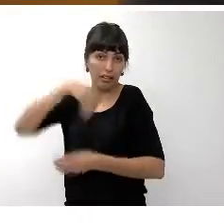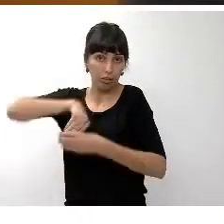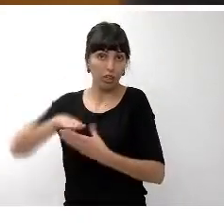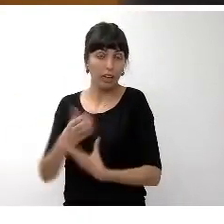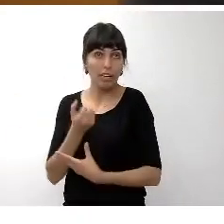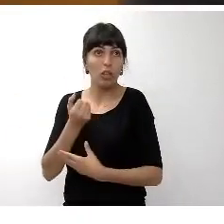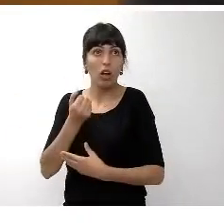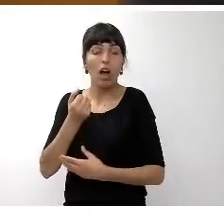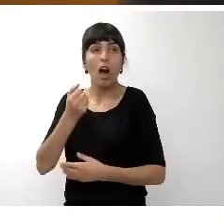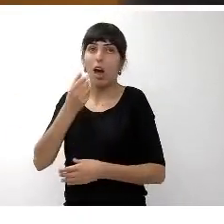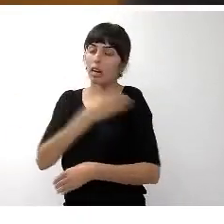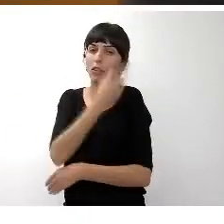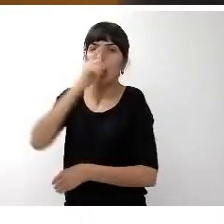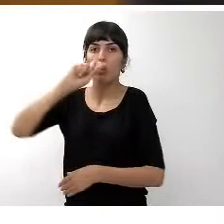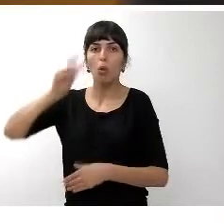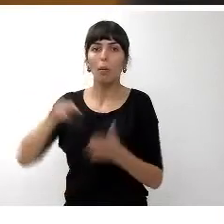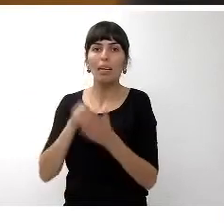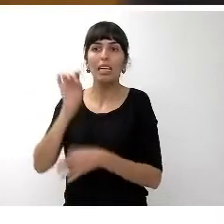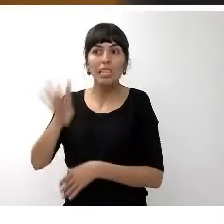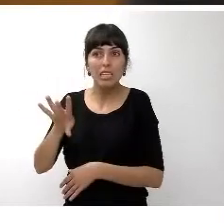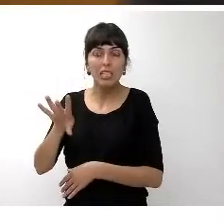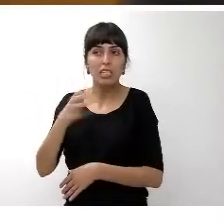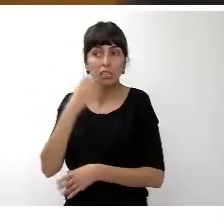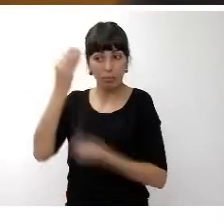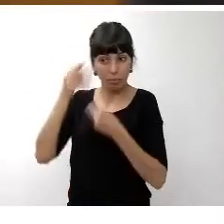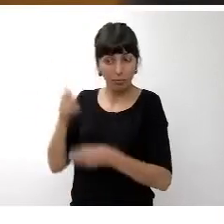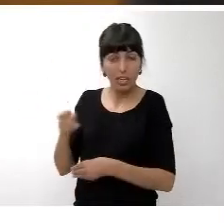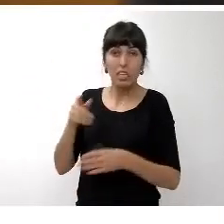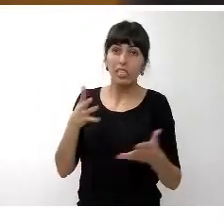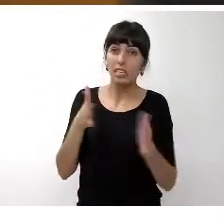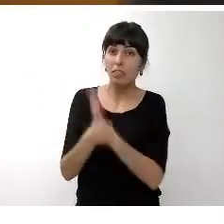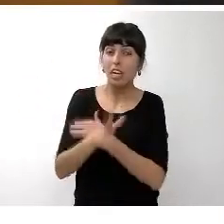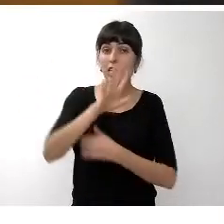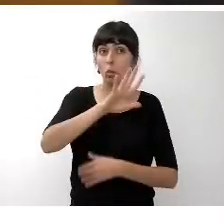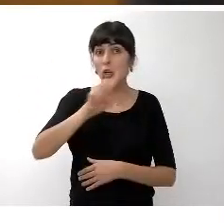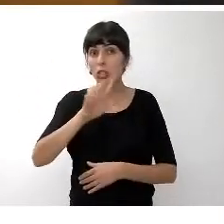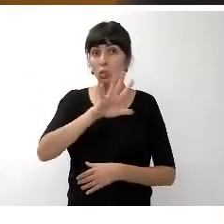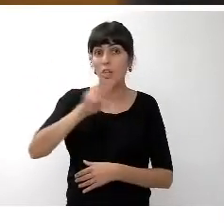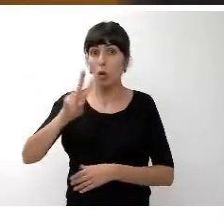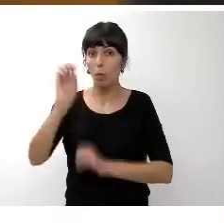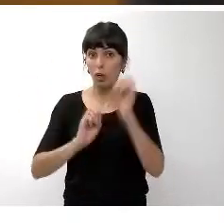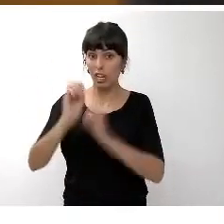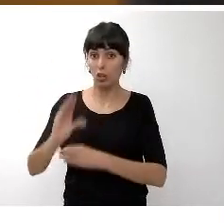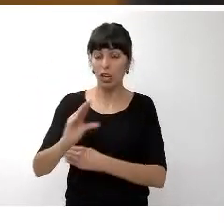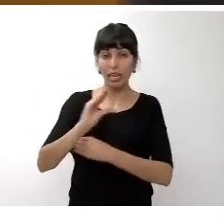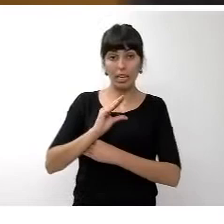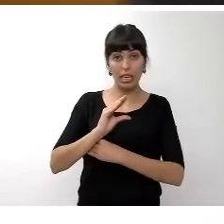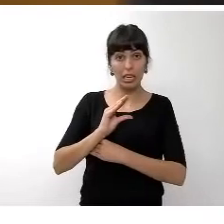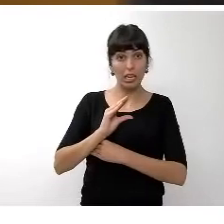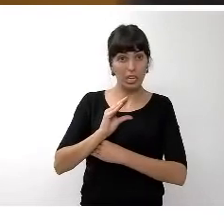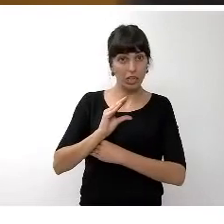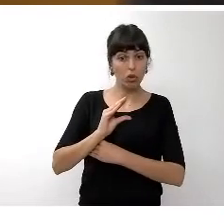2015 esto supondría que en torno al 51% o 52% de nuestros ingresos liquidados